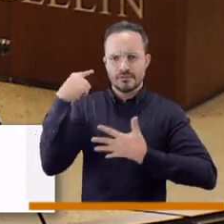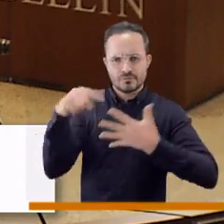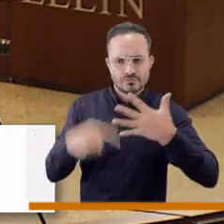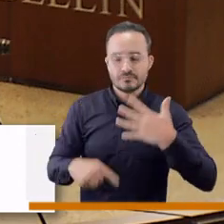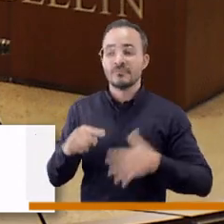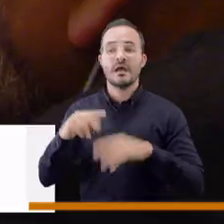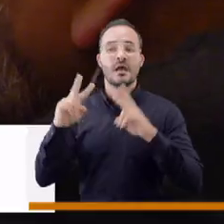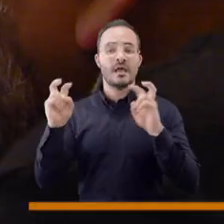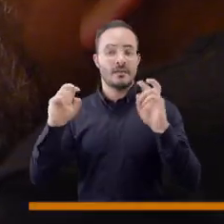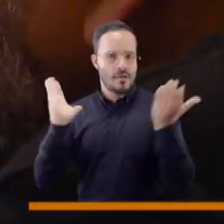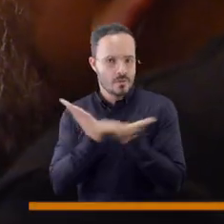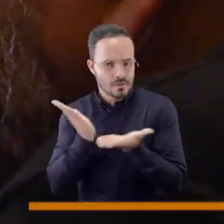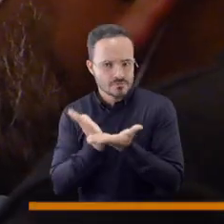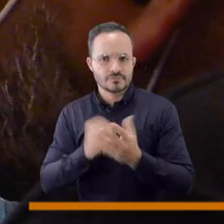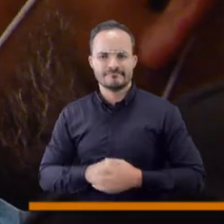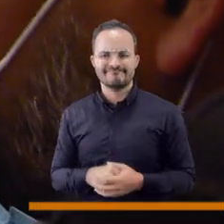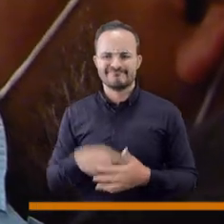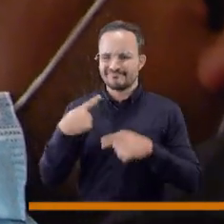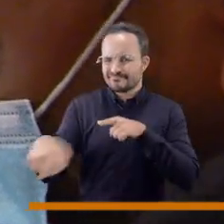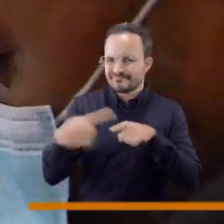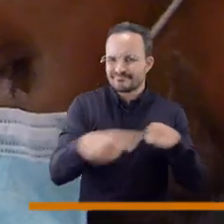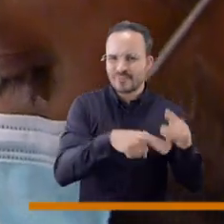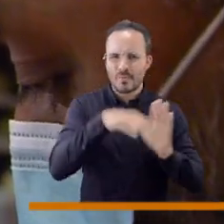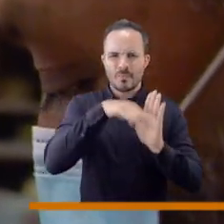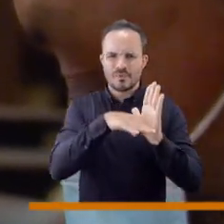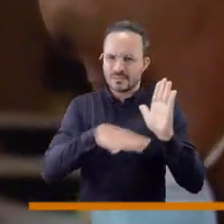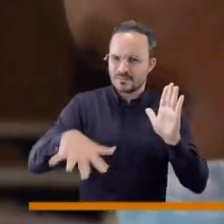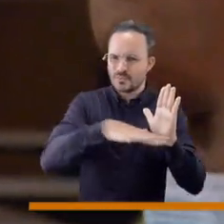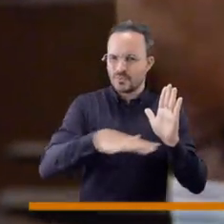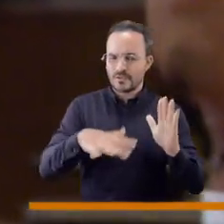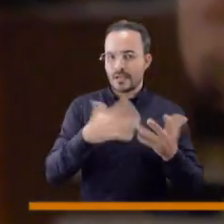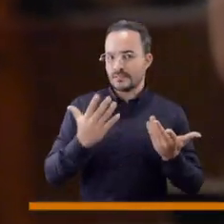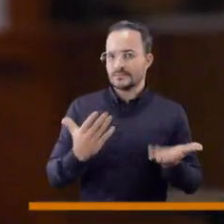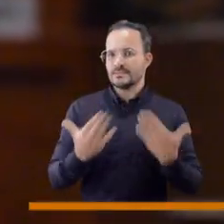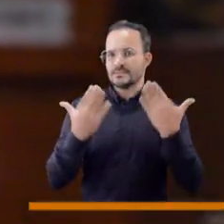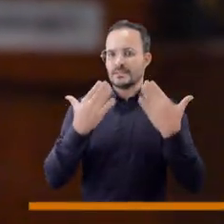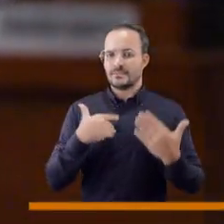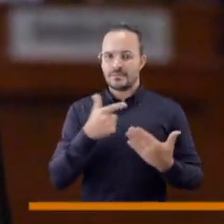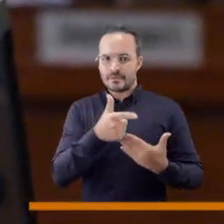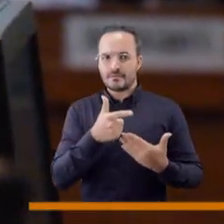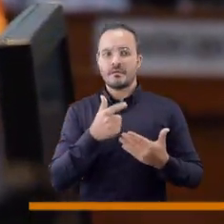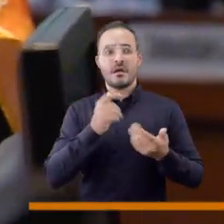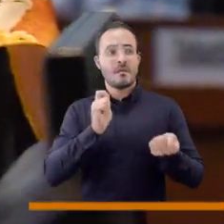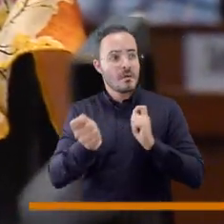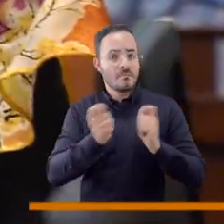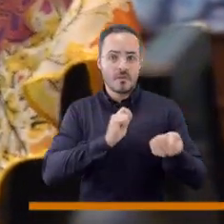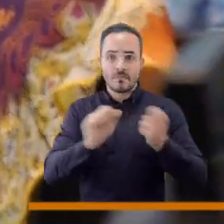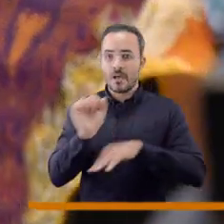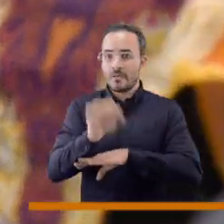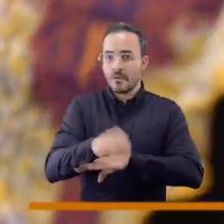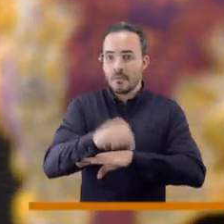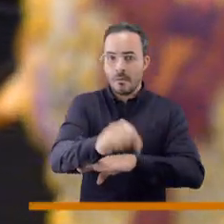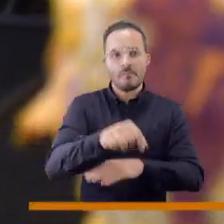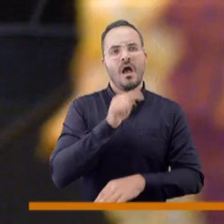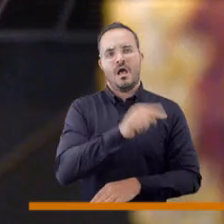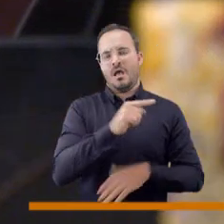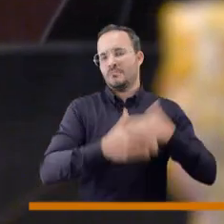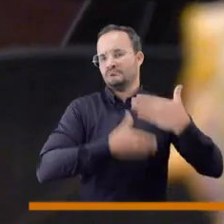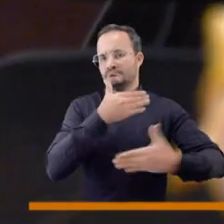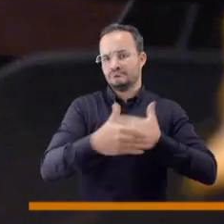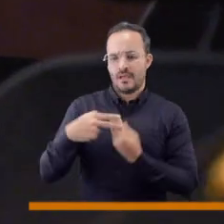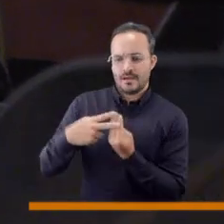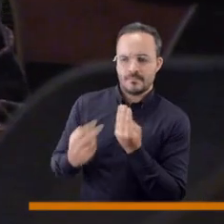administrativos, educación, todas esas políticas públicas que le permitan a la administración tener herramientas